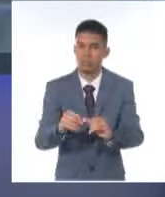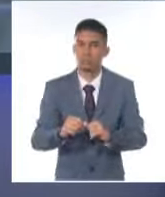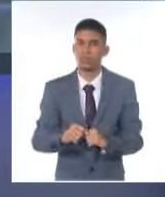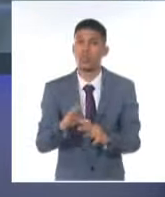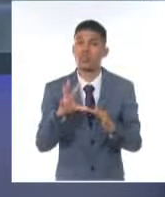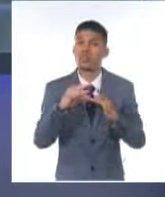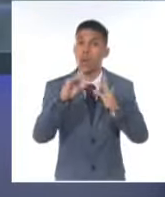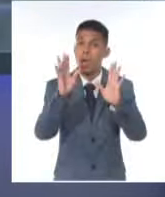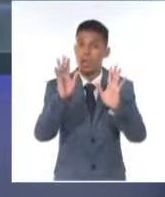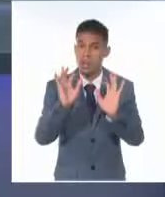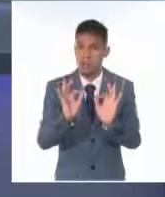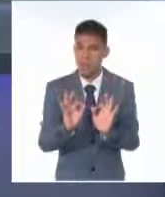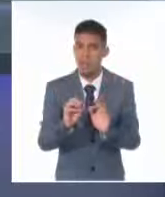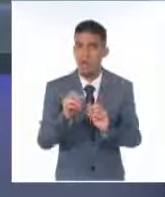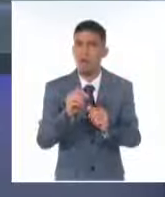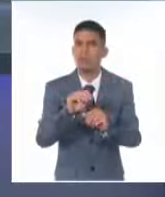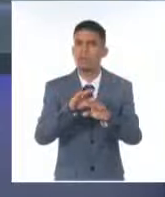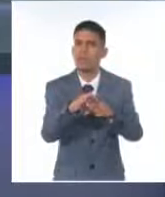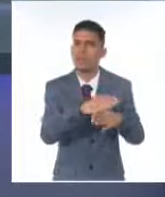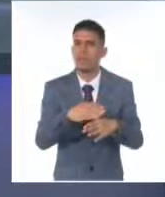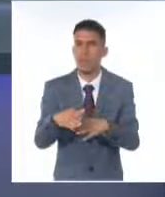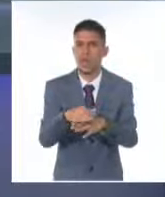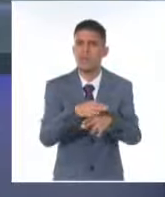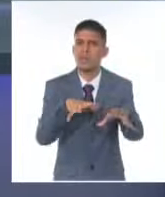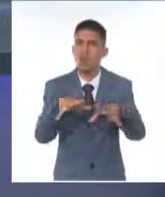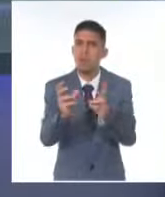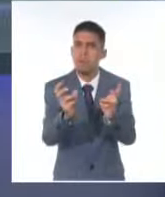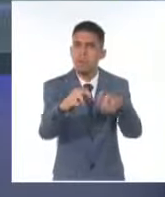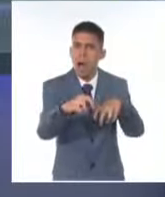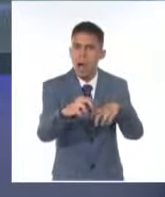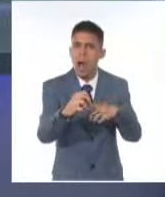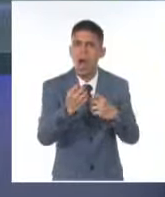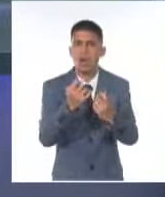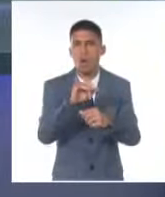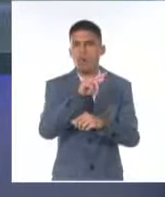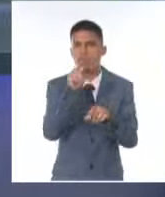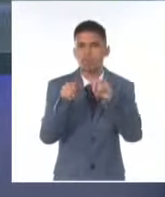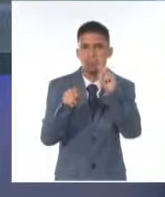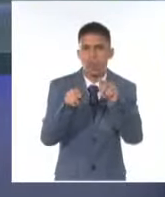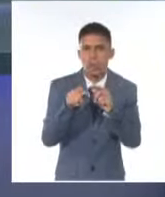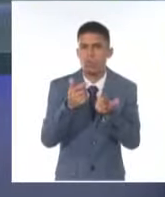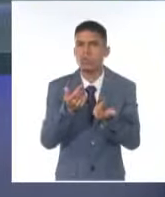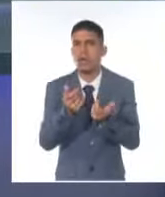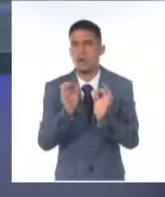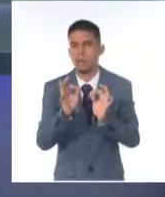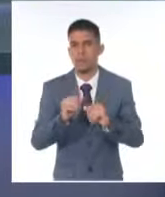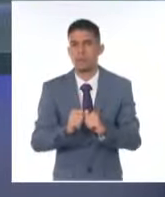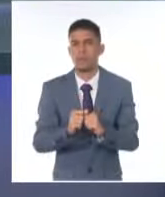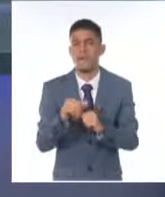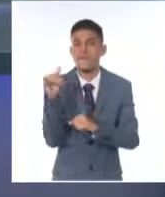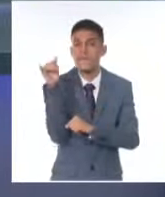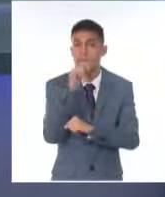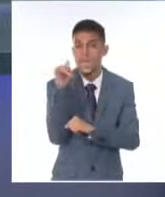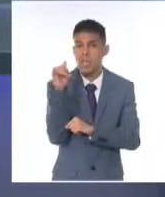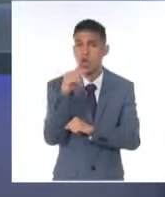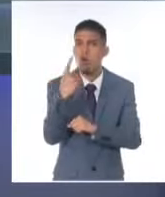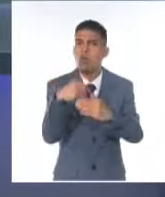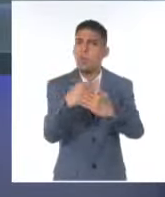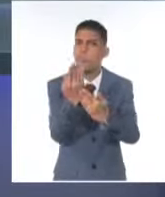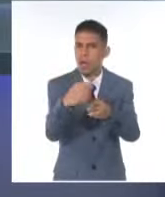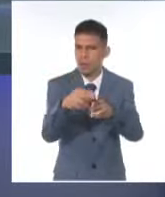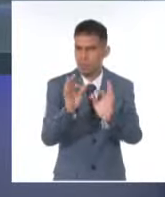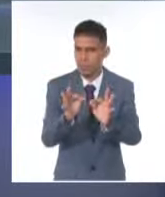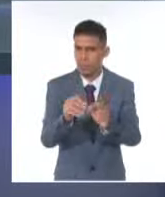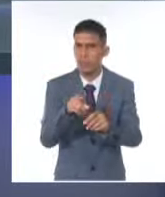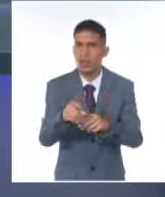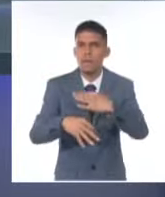con su presencia en diversas oportunidades. Una de ellas fue en la realización del material audiovisual Un Día que Marcó la Historia,